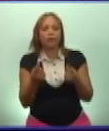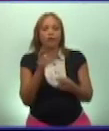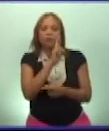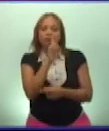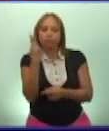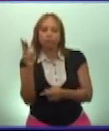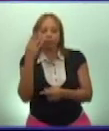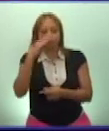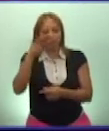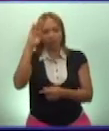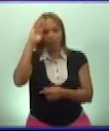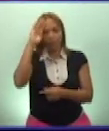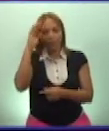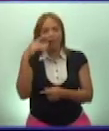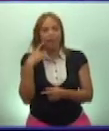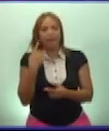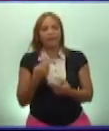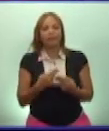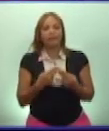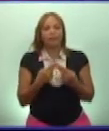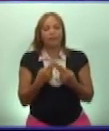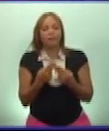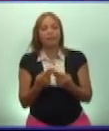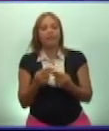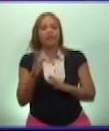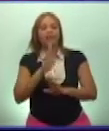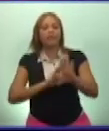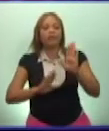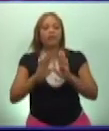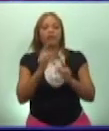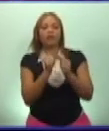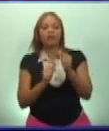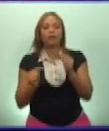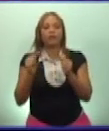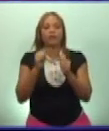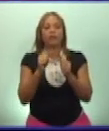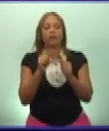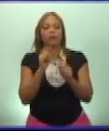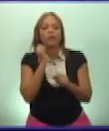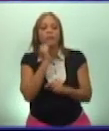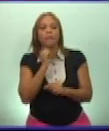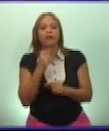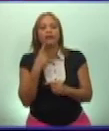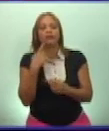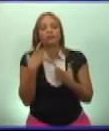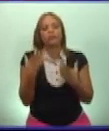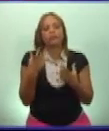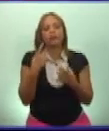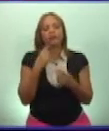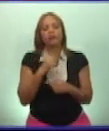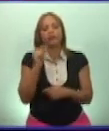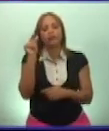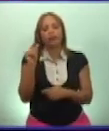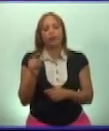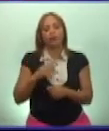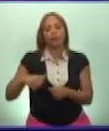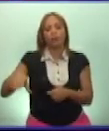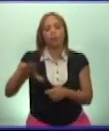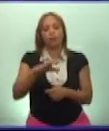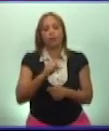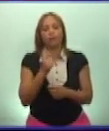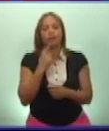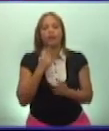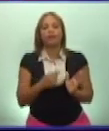cubana es baluarte de los principios más genuinos de la humanidad. Y demostrarás siempre